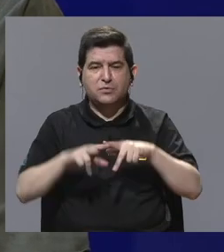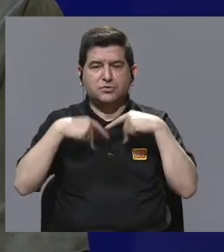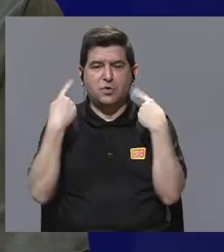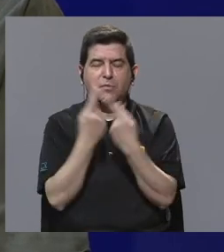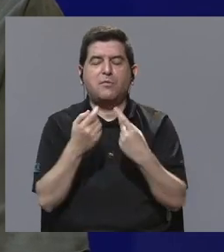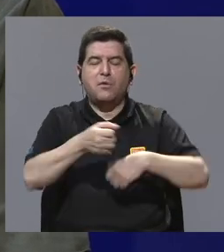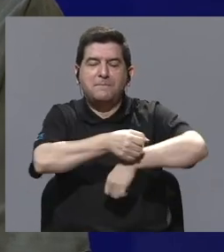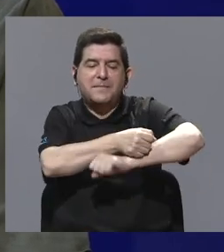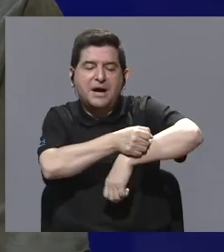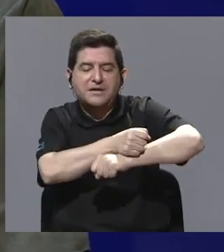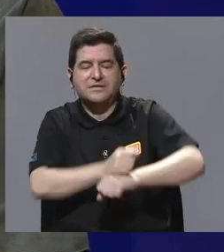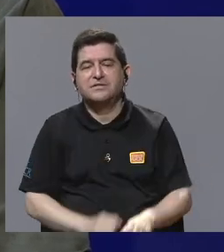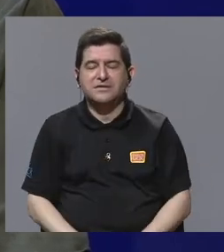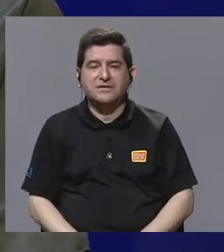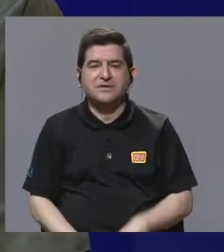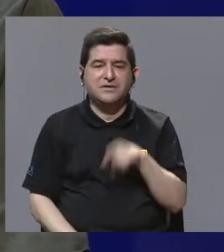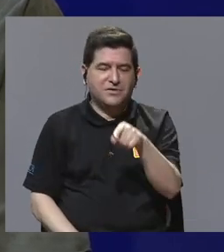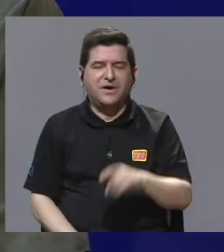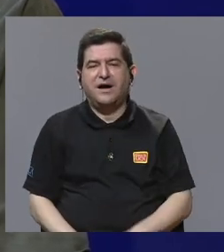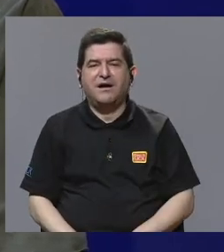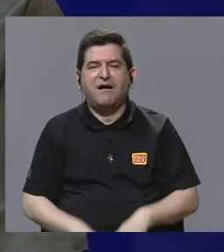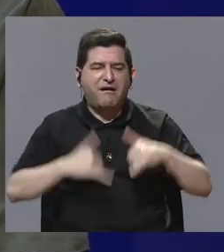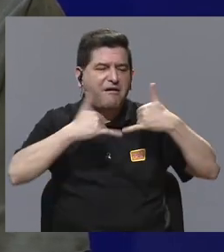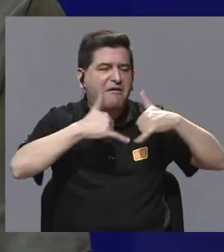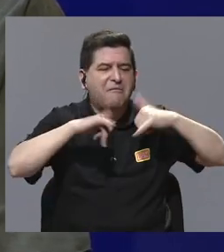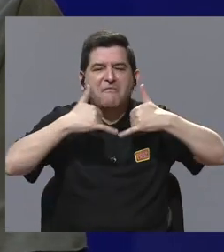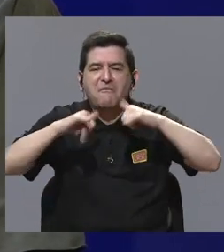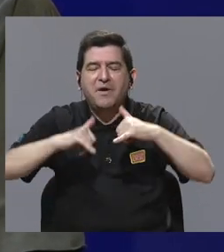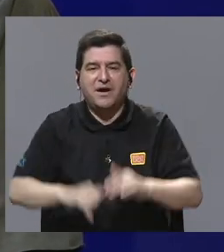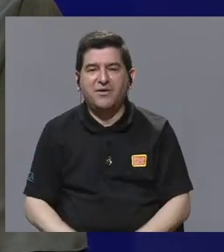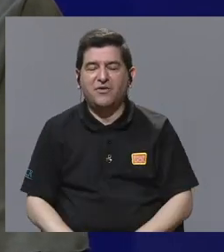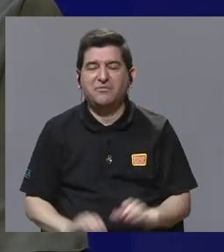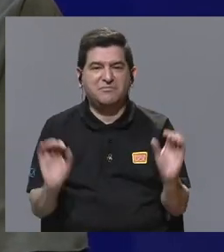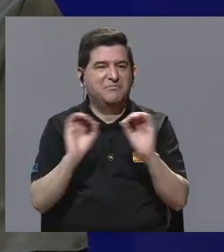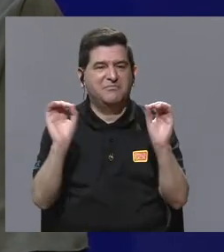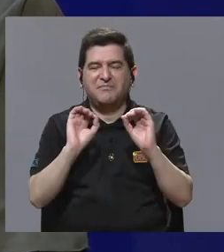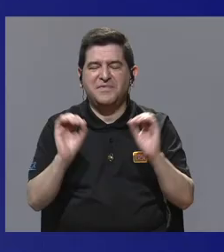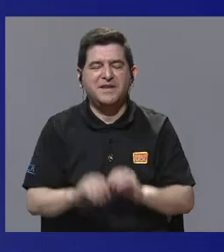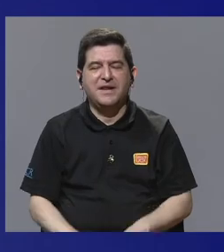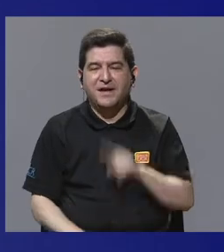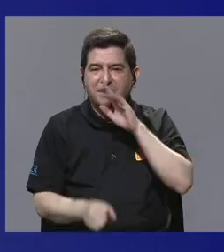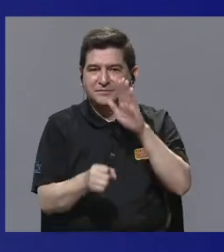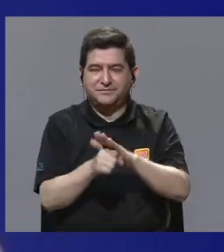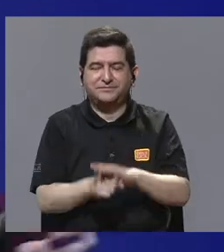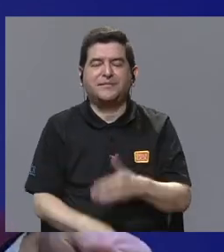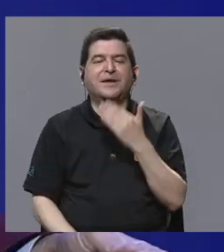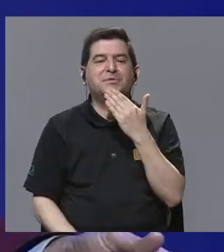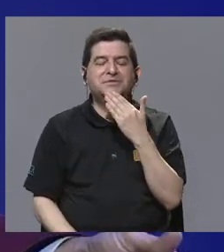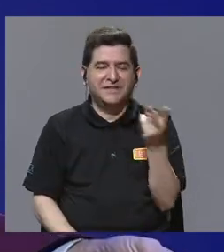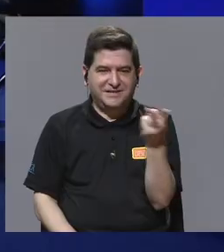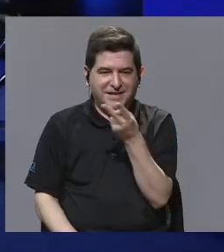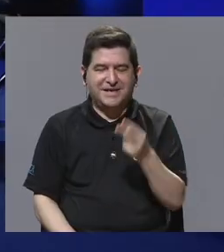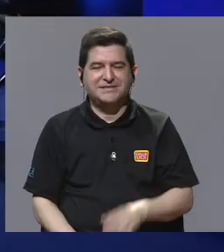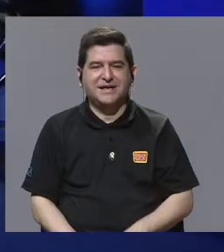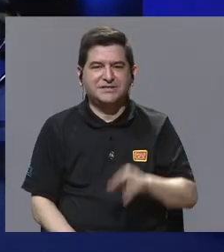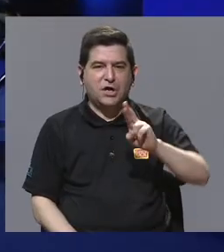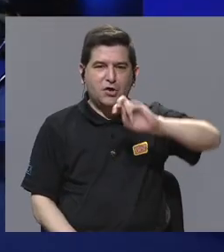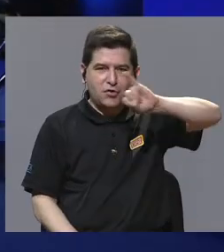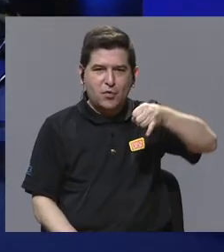como un partido de fútbol con fanatismos, hinchadas y demás, no vamos a llegar absolutamente a ningún lado. Muchísimas gracias, Roberto, Nicole.